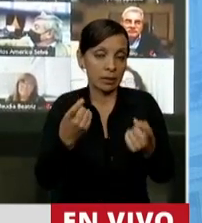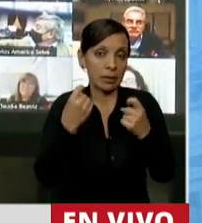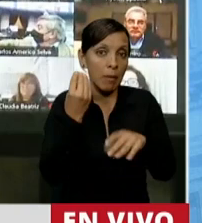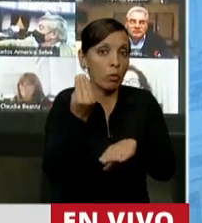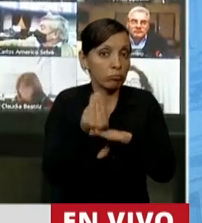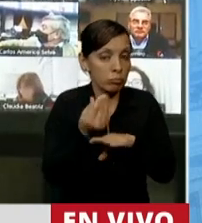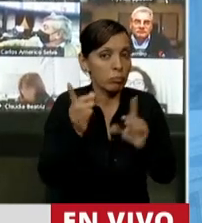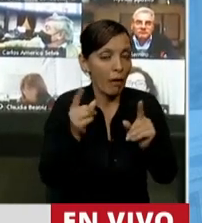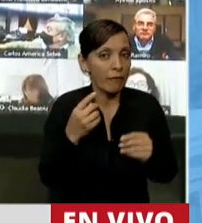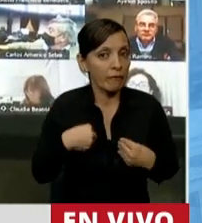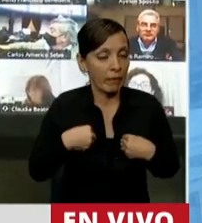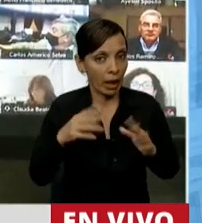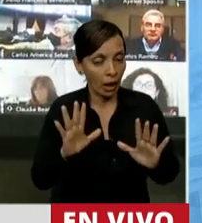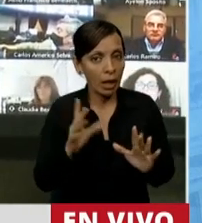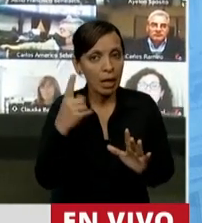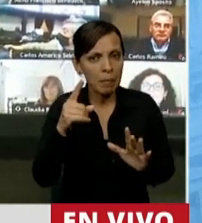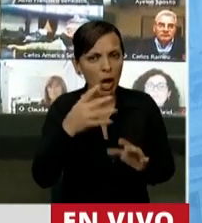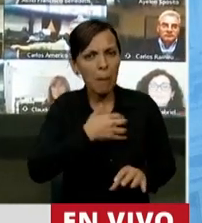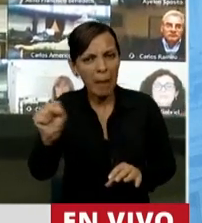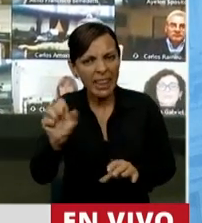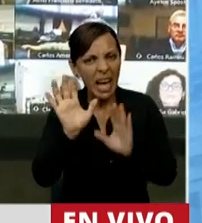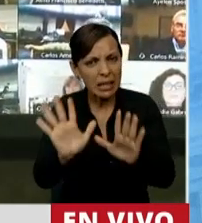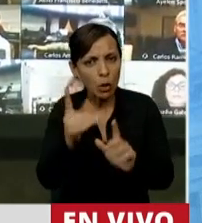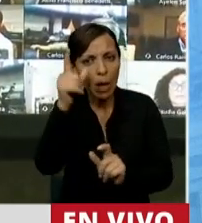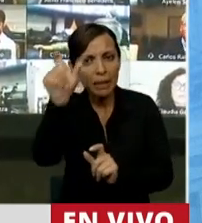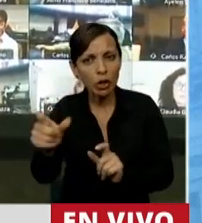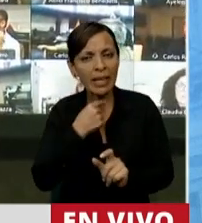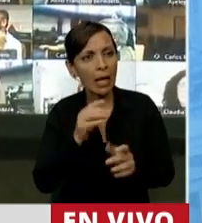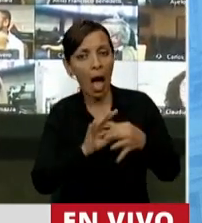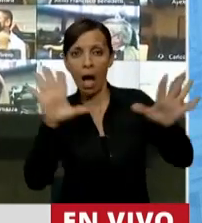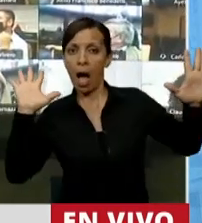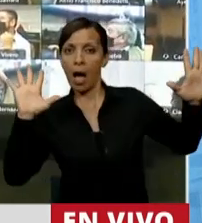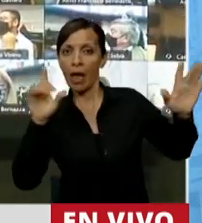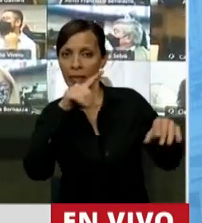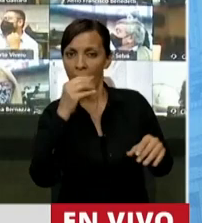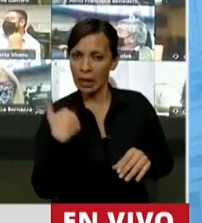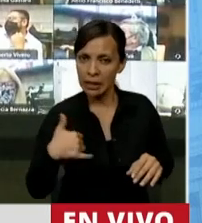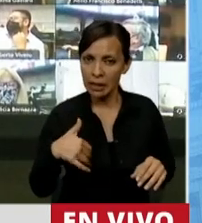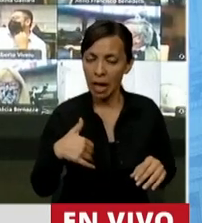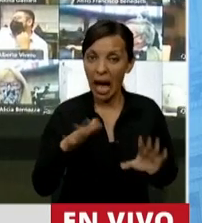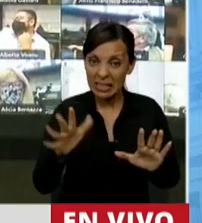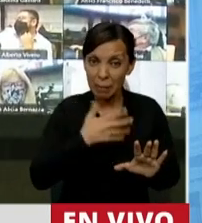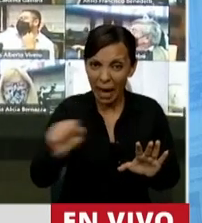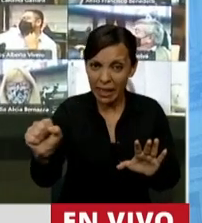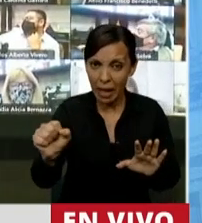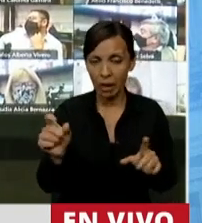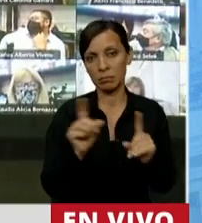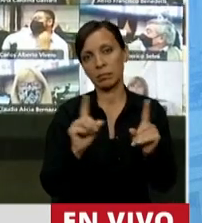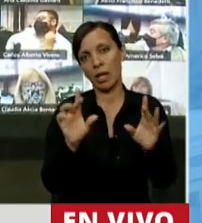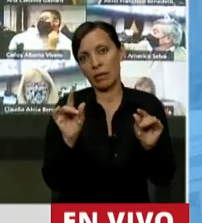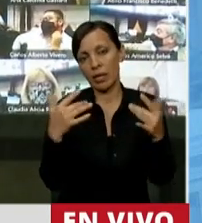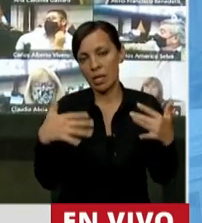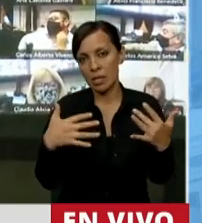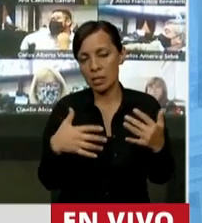patriota. Ahora, ¿es patriota alguien que quiere separarse de la Argentina? Es difícil. He escuchado de manera